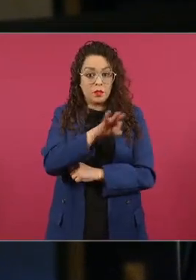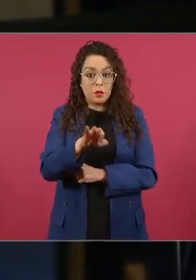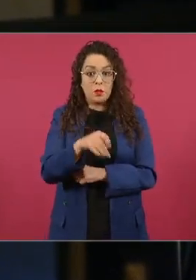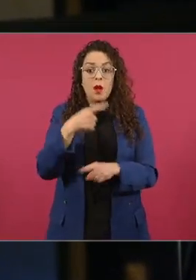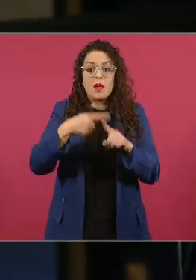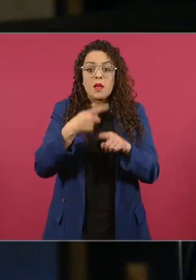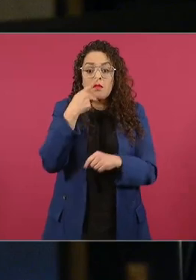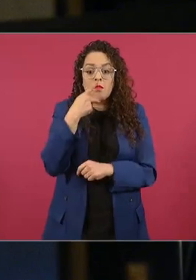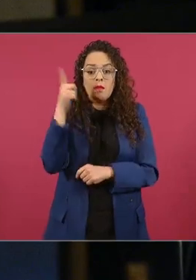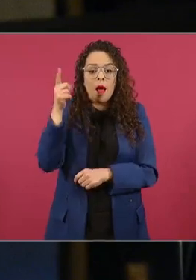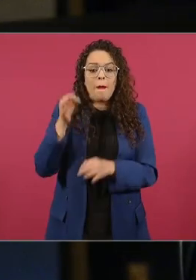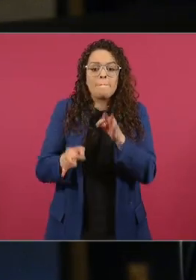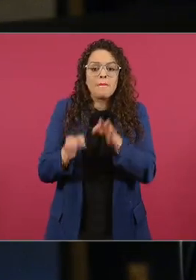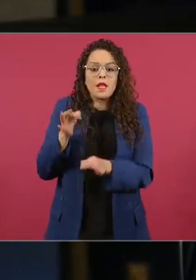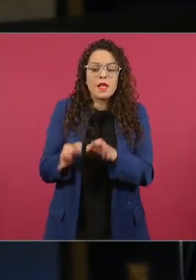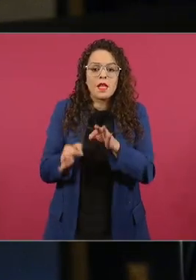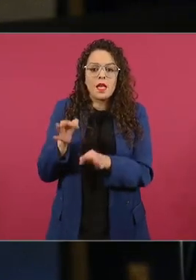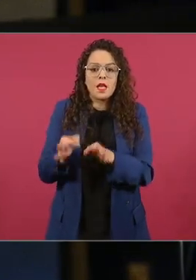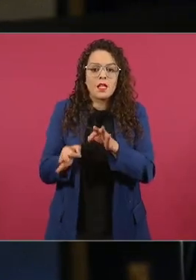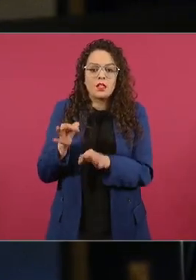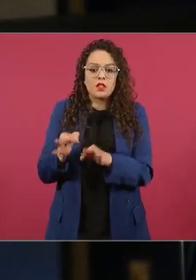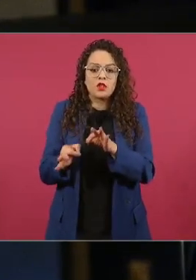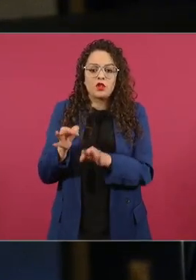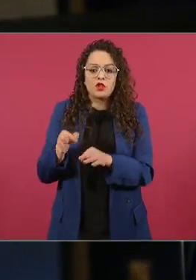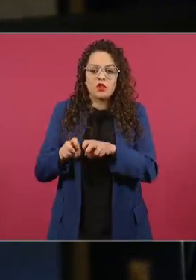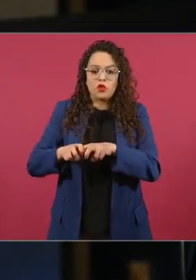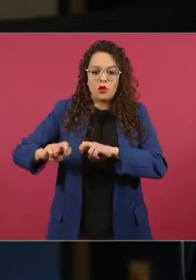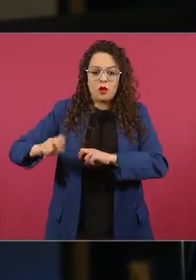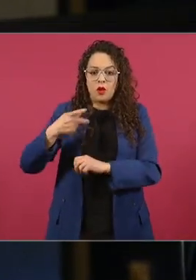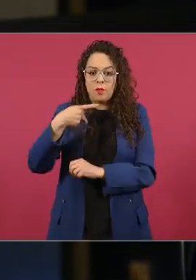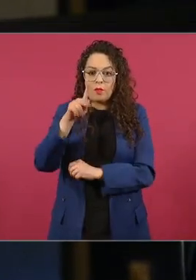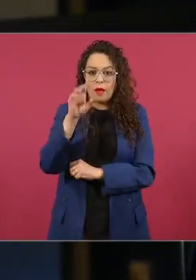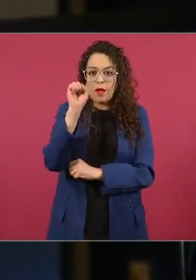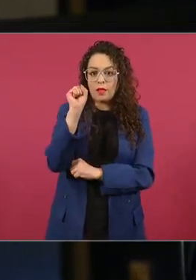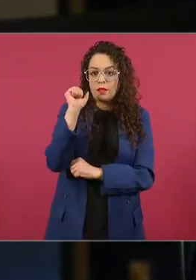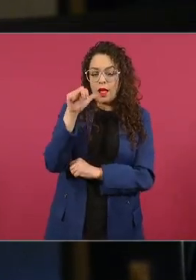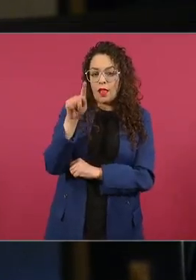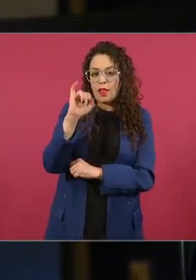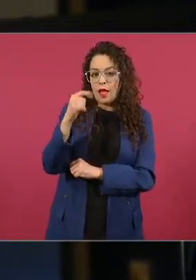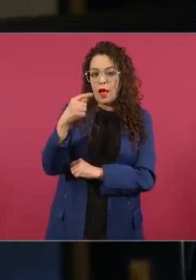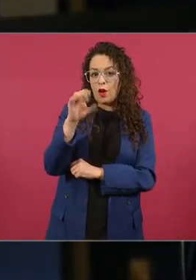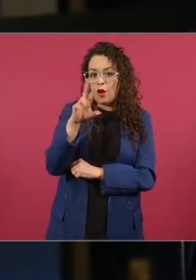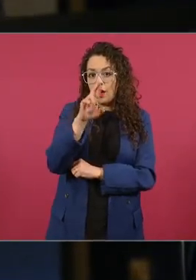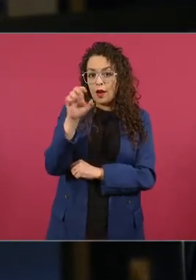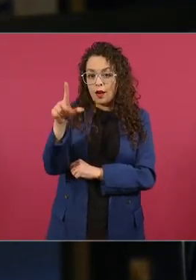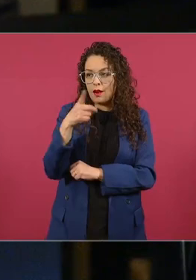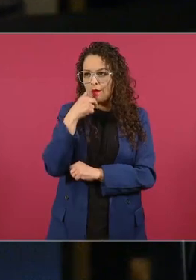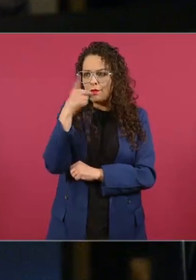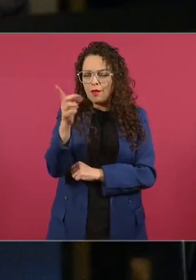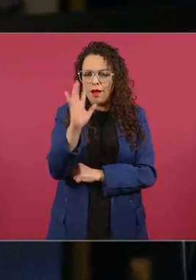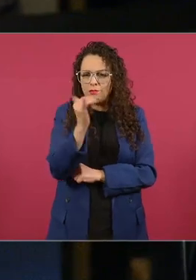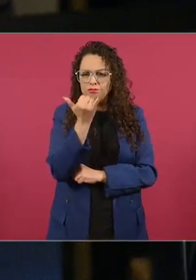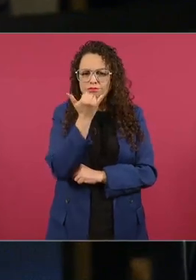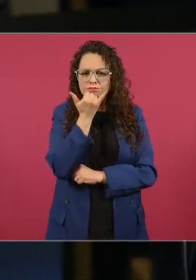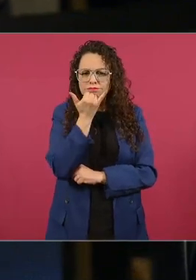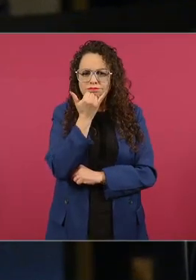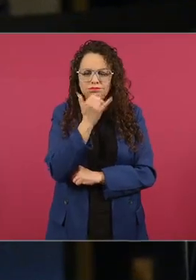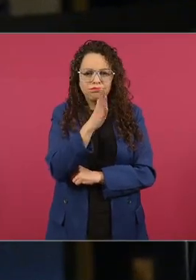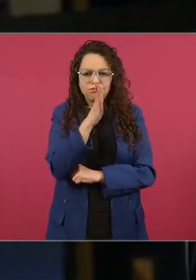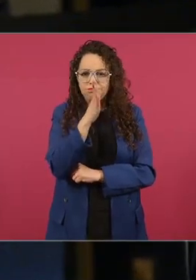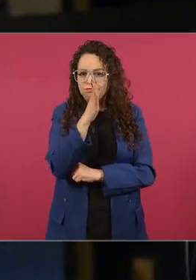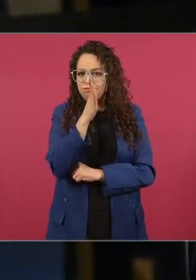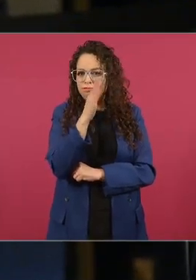Santiago Krill curiosamente pues le corrige la plana diciéndole que este tema no puede ser